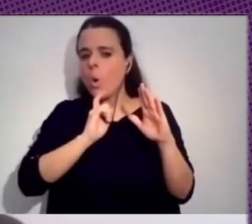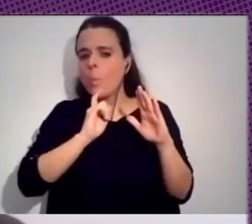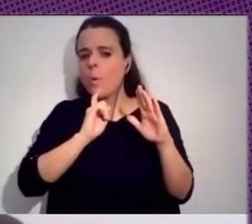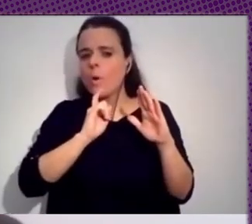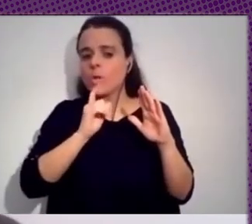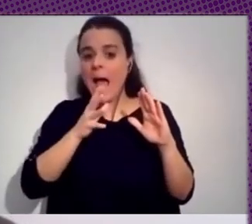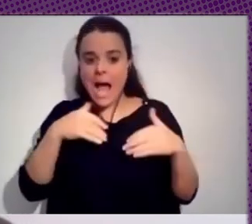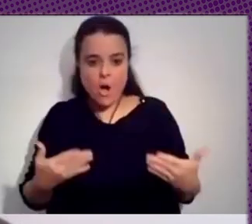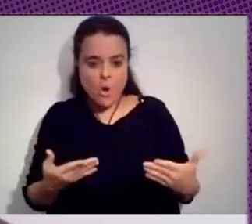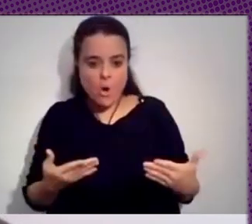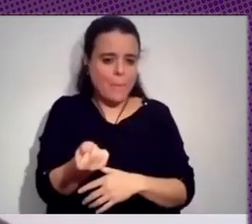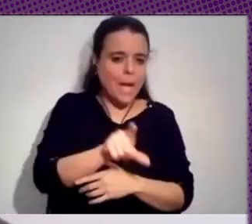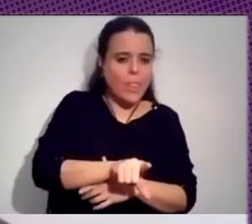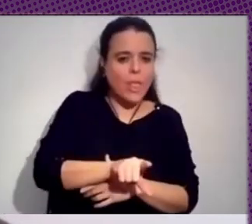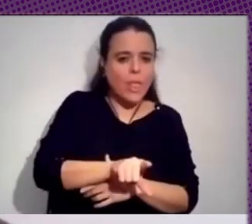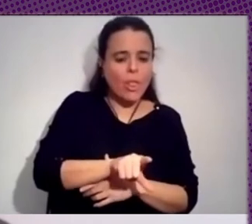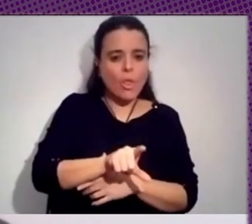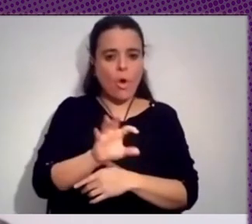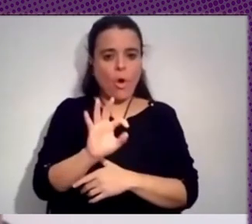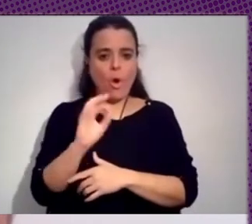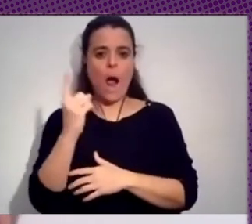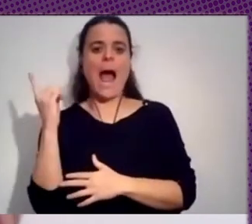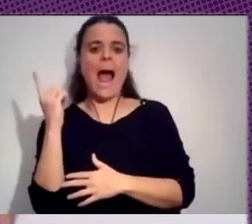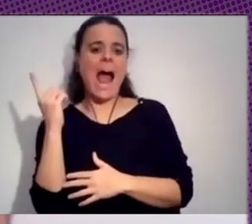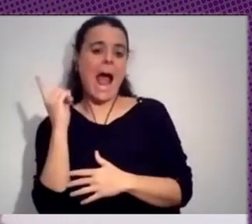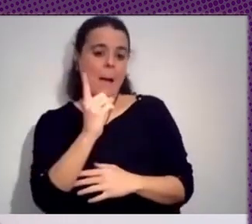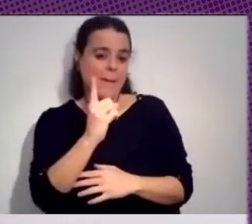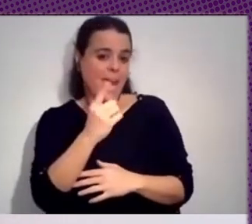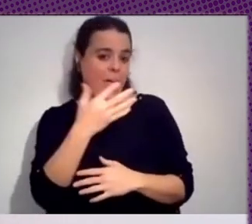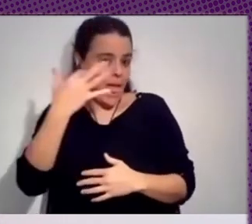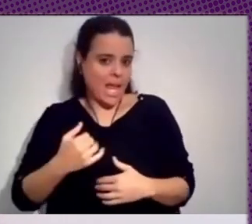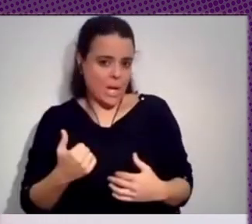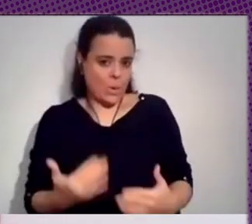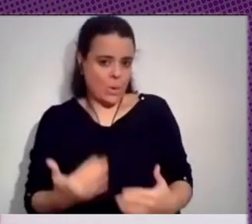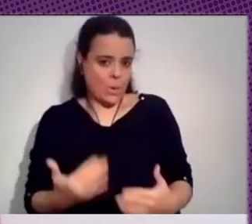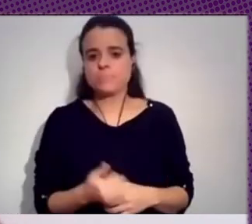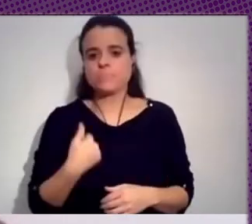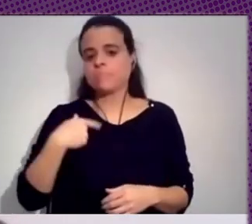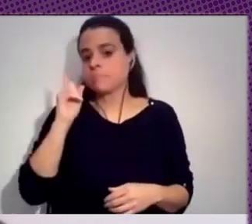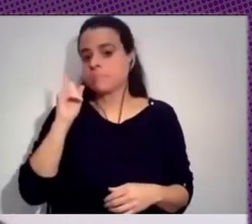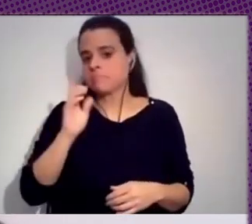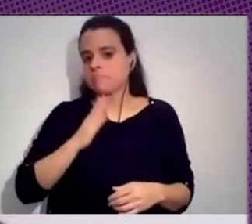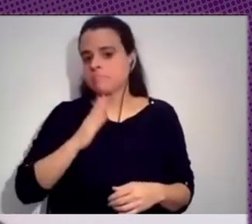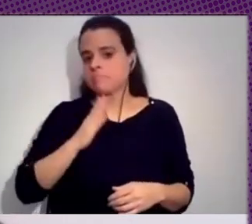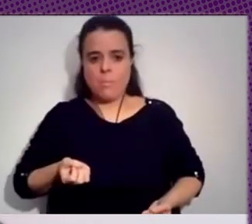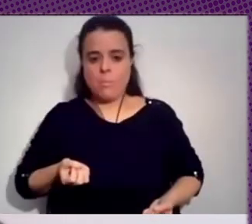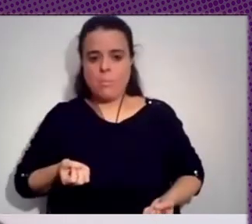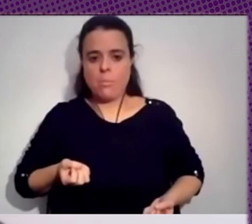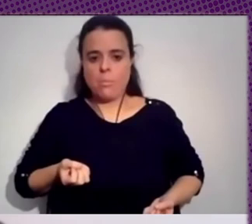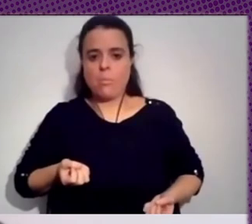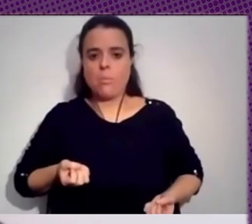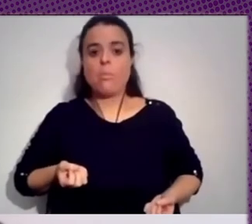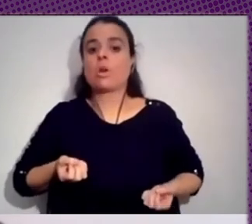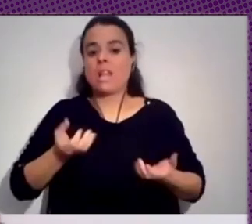reales puede traer toda toda esta concentración yo solamente y mi aportación un poco en este en